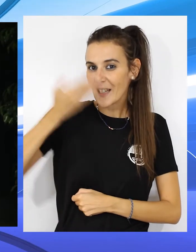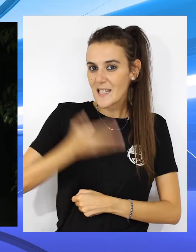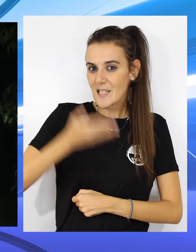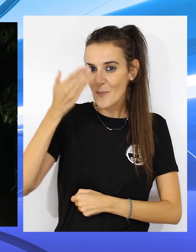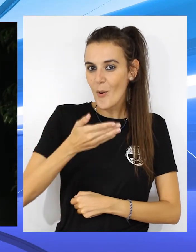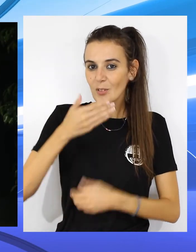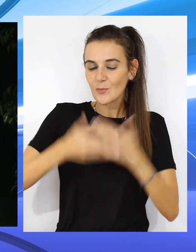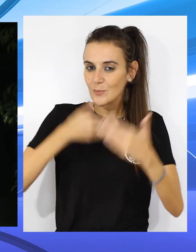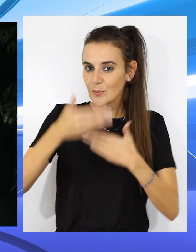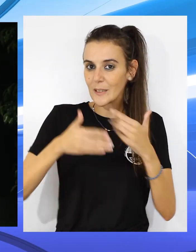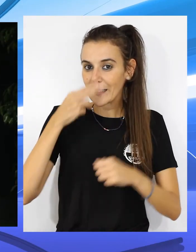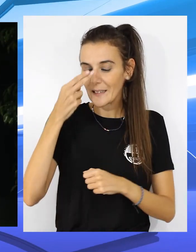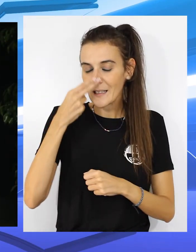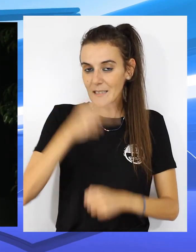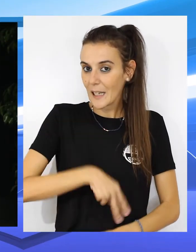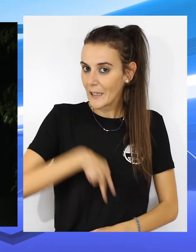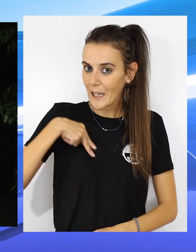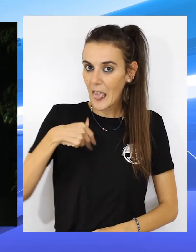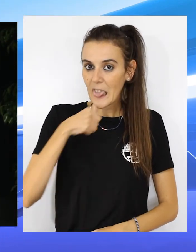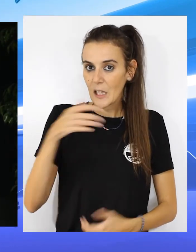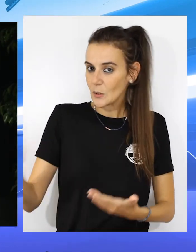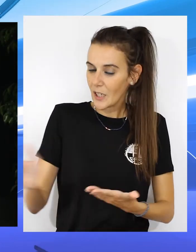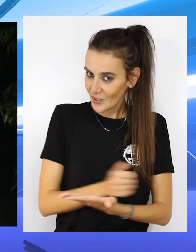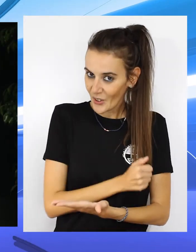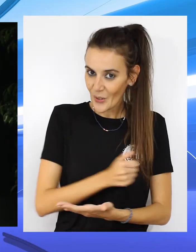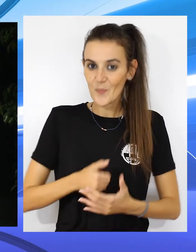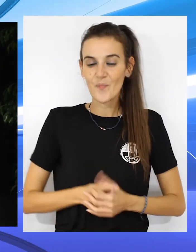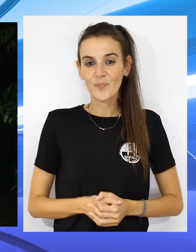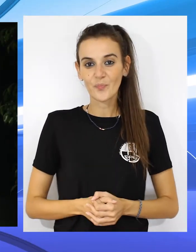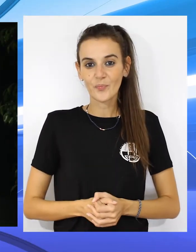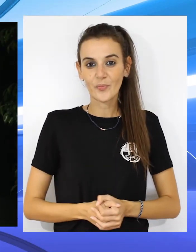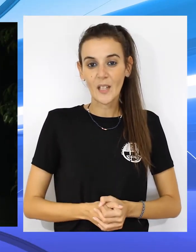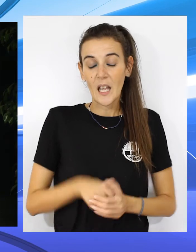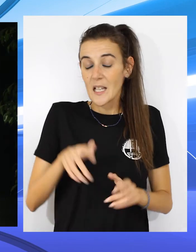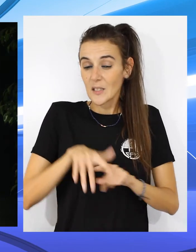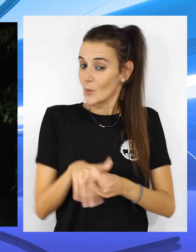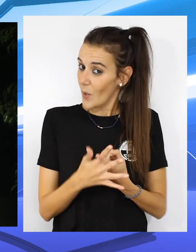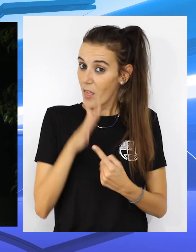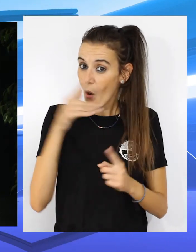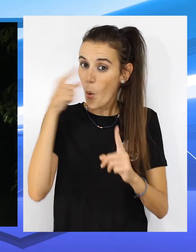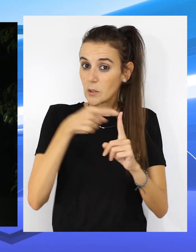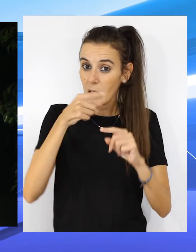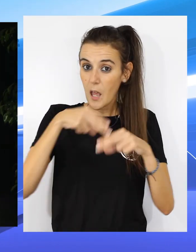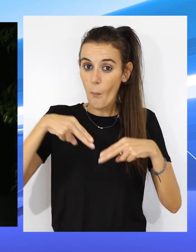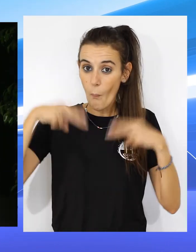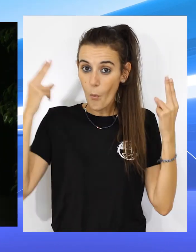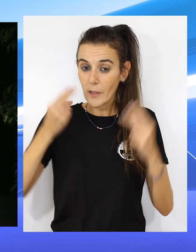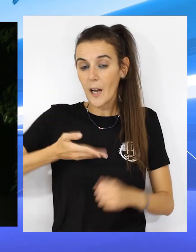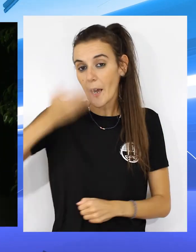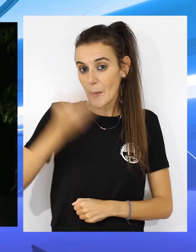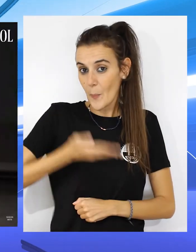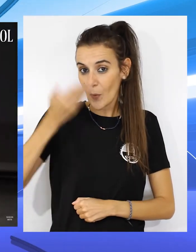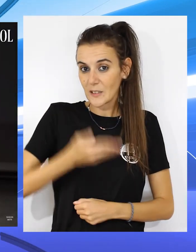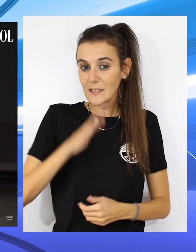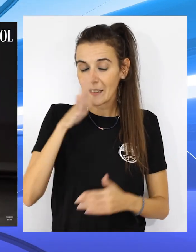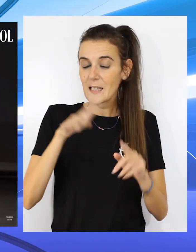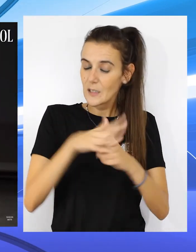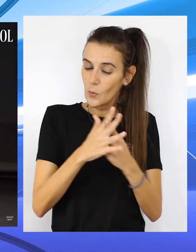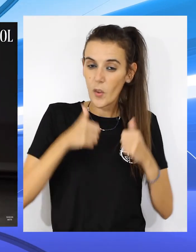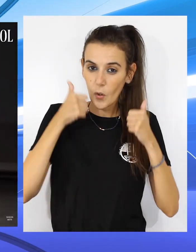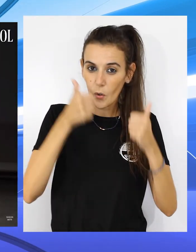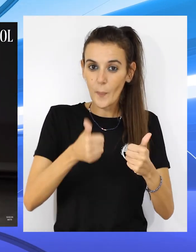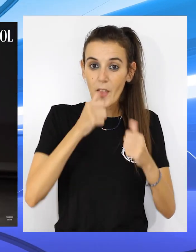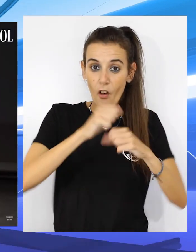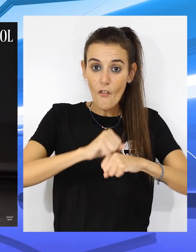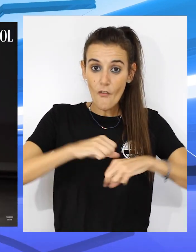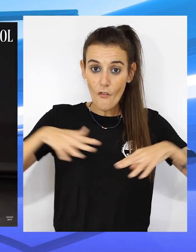merece ser calificado de interés general para Ceuta, de verdadera utilidad pública. De esta forma